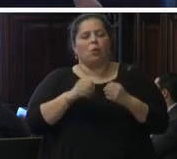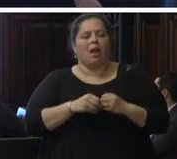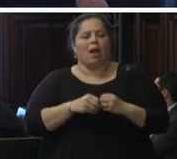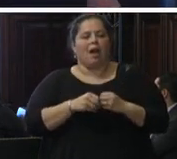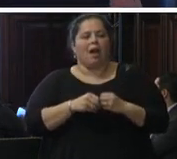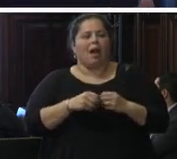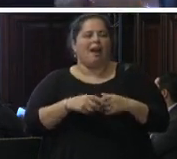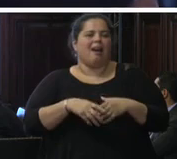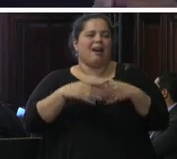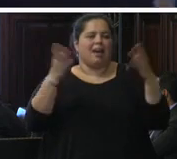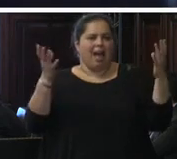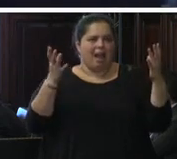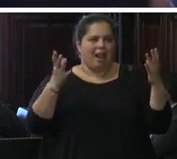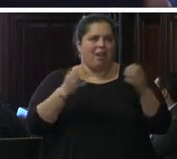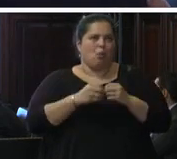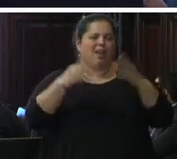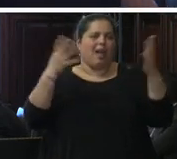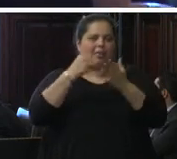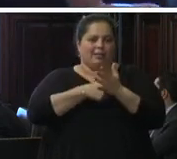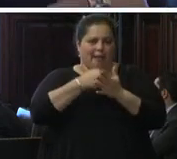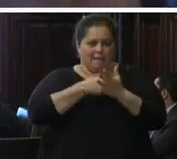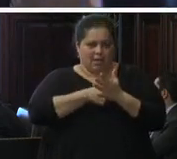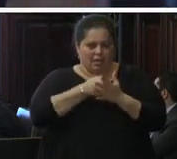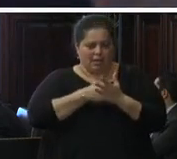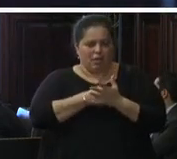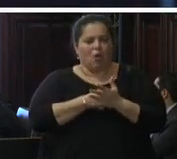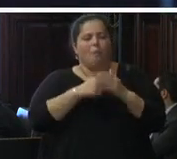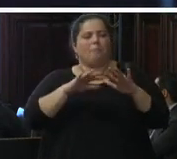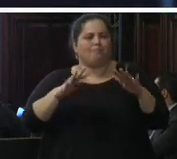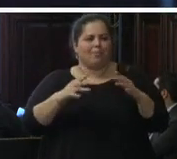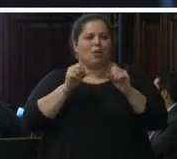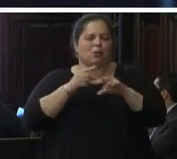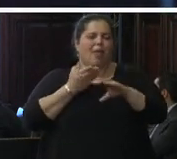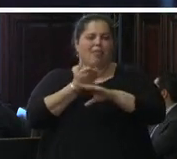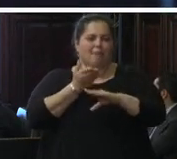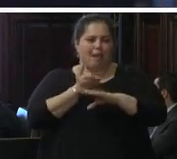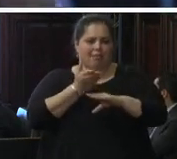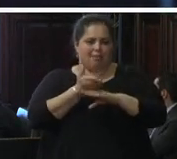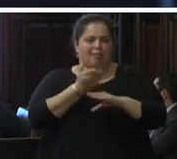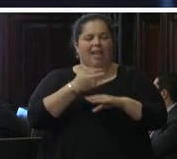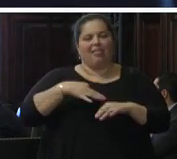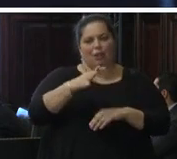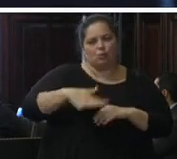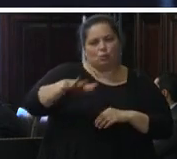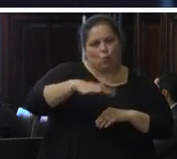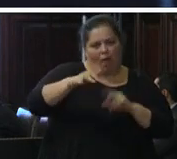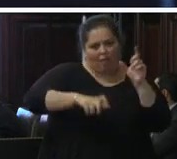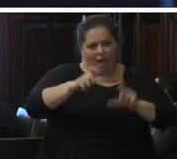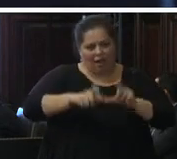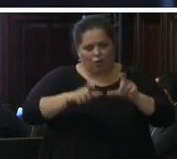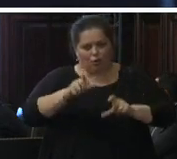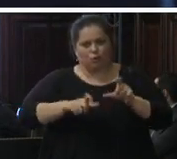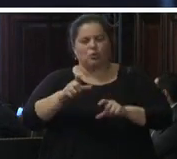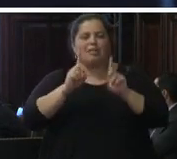el gran desafío de una demanda ciudadana y una